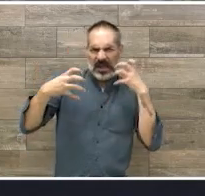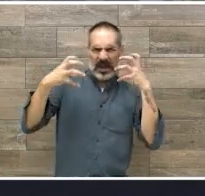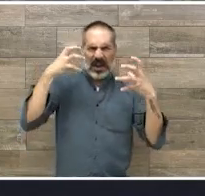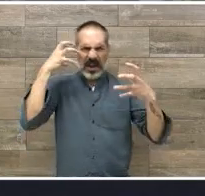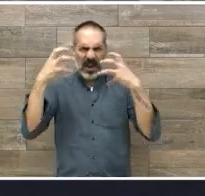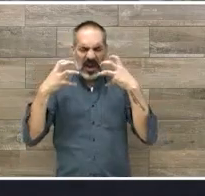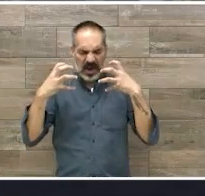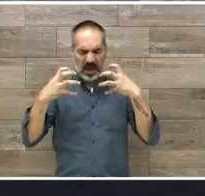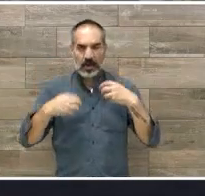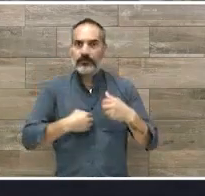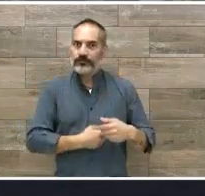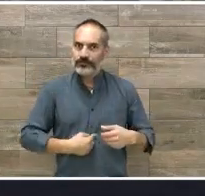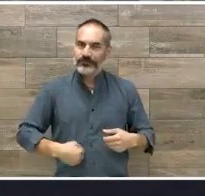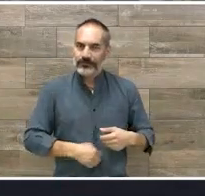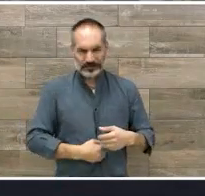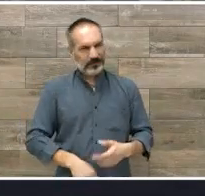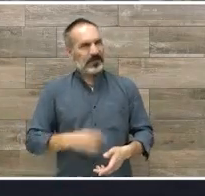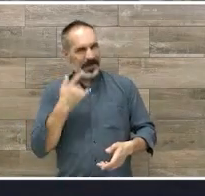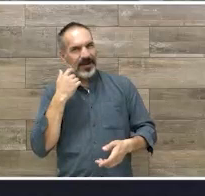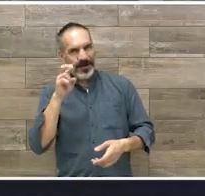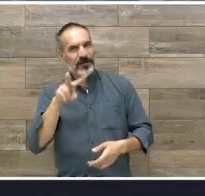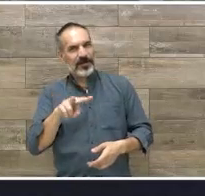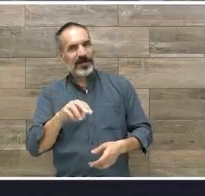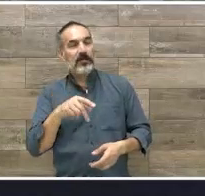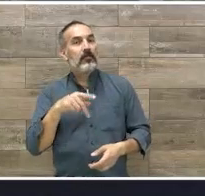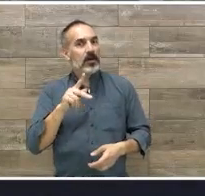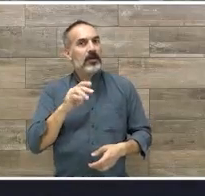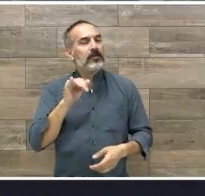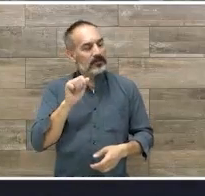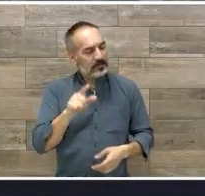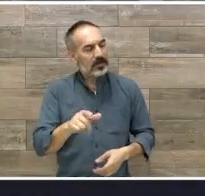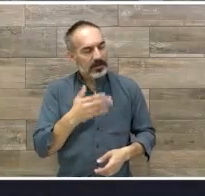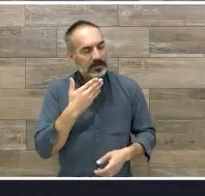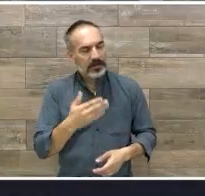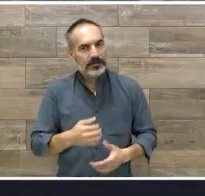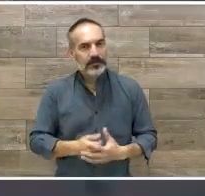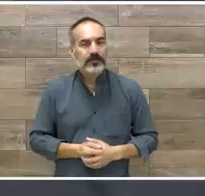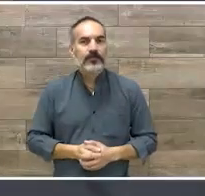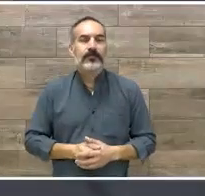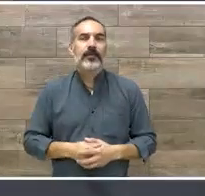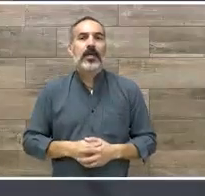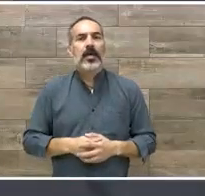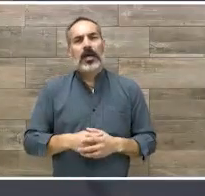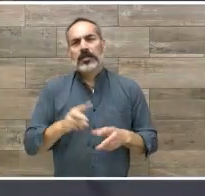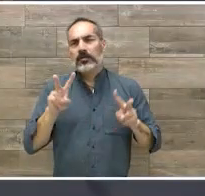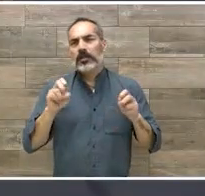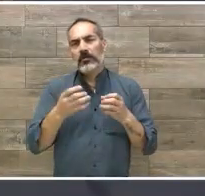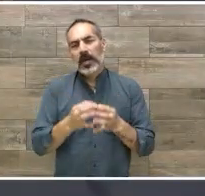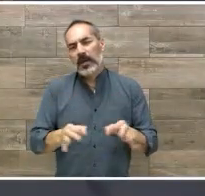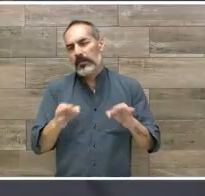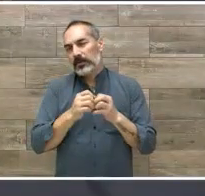Es un tema muy amplio, solamente voy a dar como el, así como voy a meter la semilla de